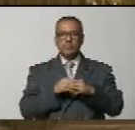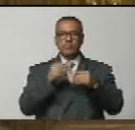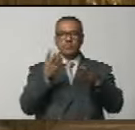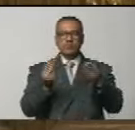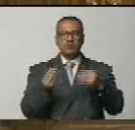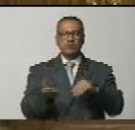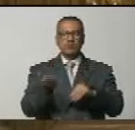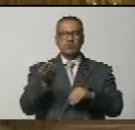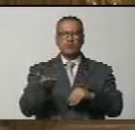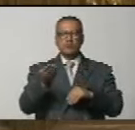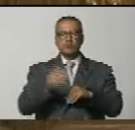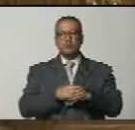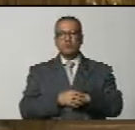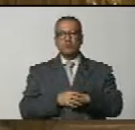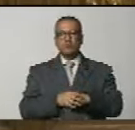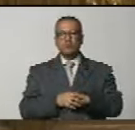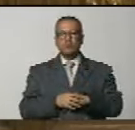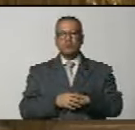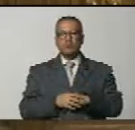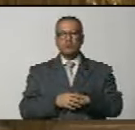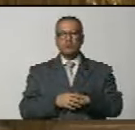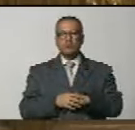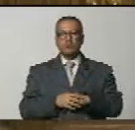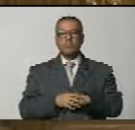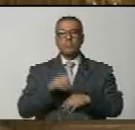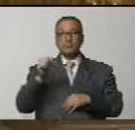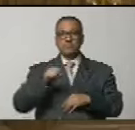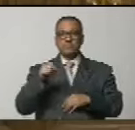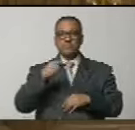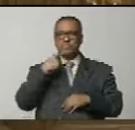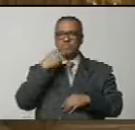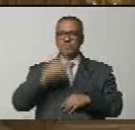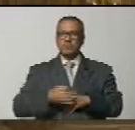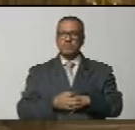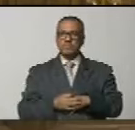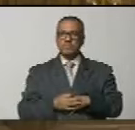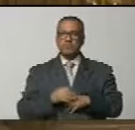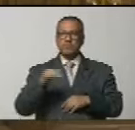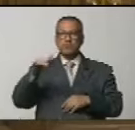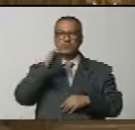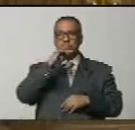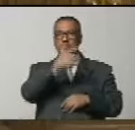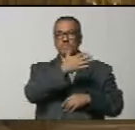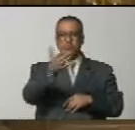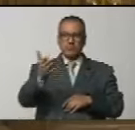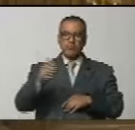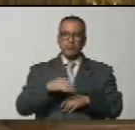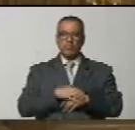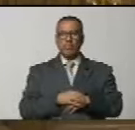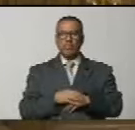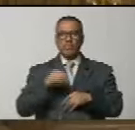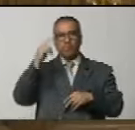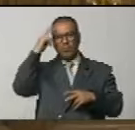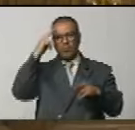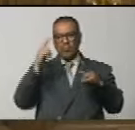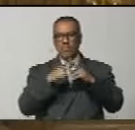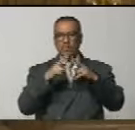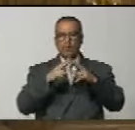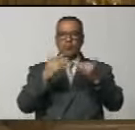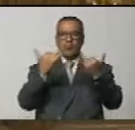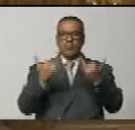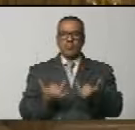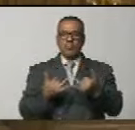importancia. Y, por supuesto, la noticia que todos conocemos ya,